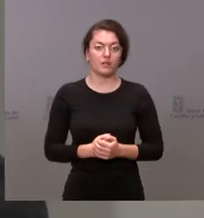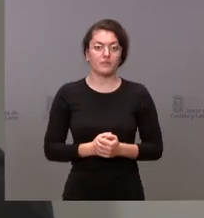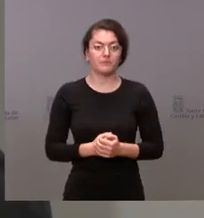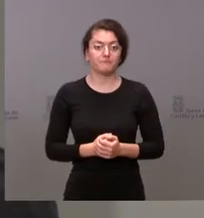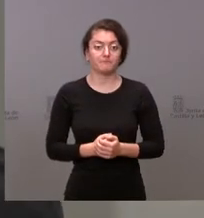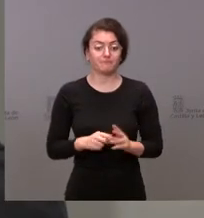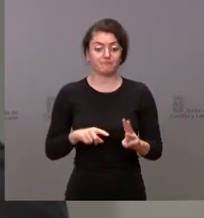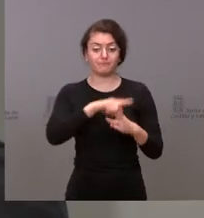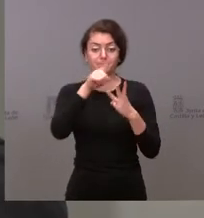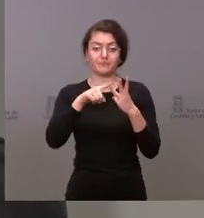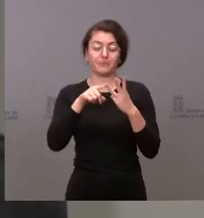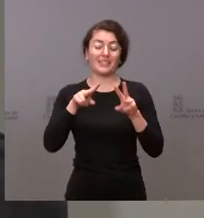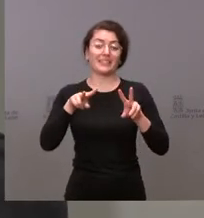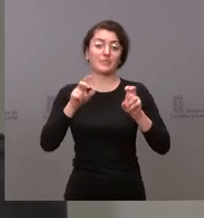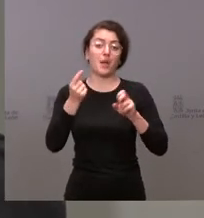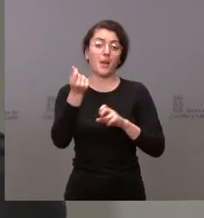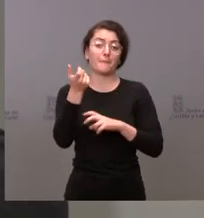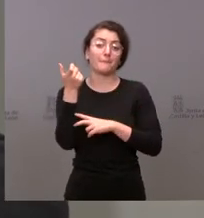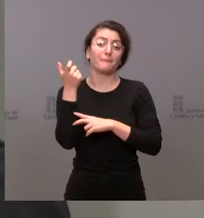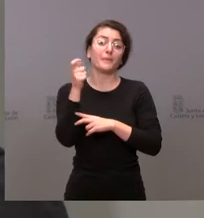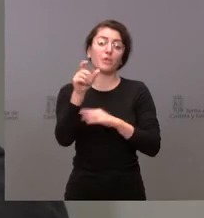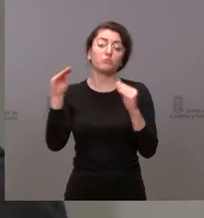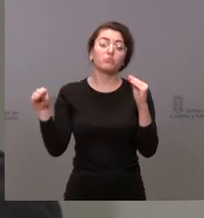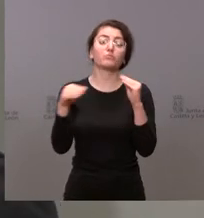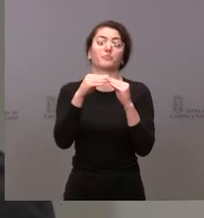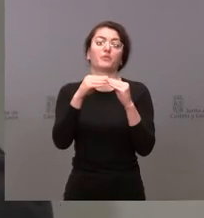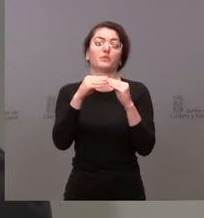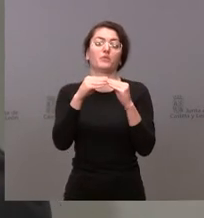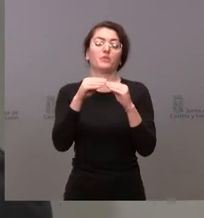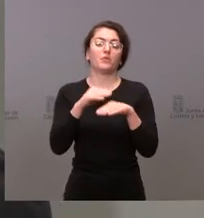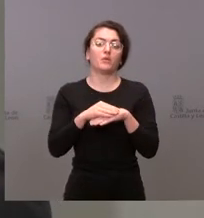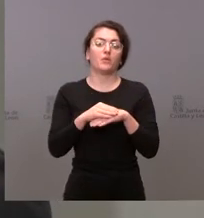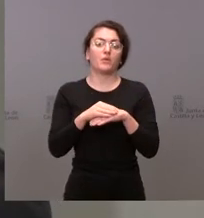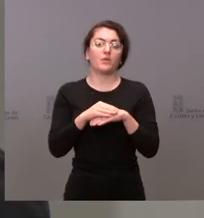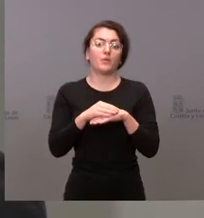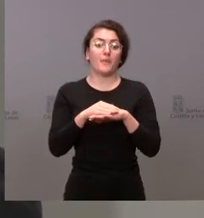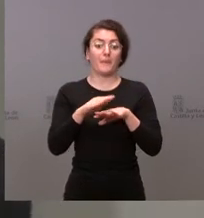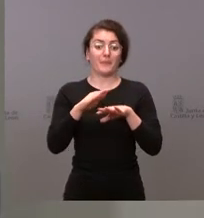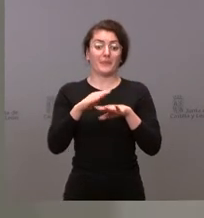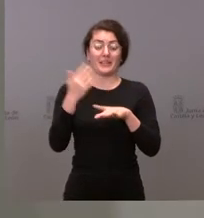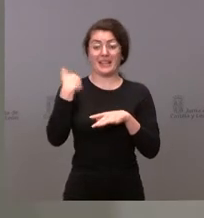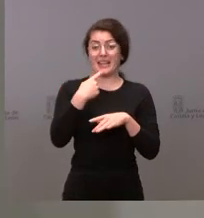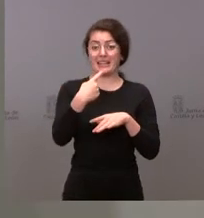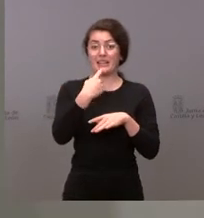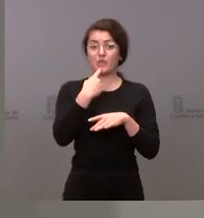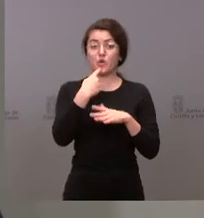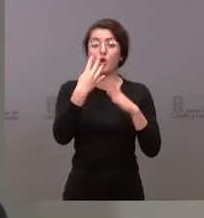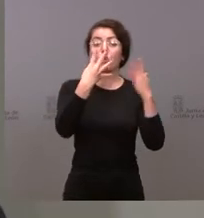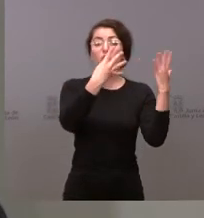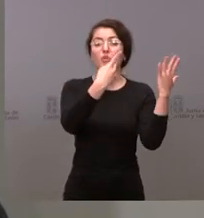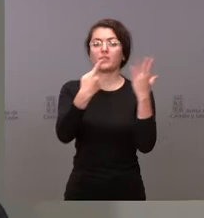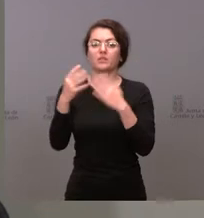de lo que supone la carrera hemos dicho que el acuerdo implica el 96%